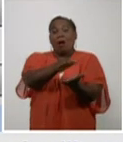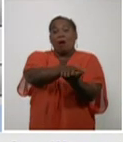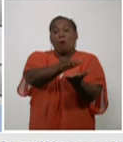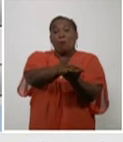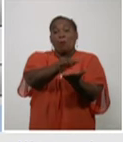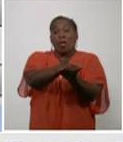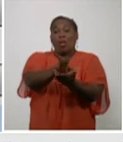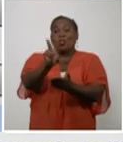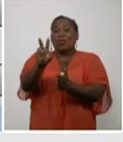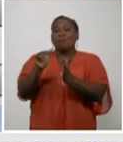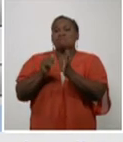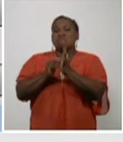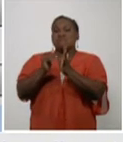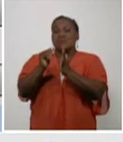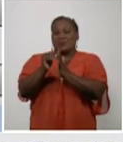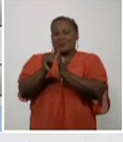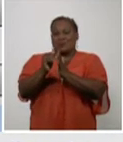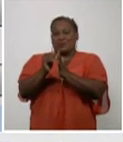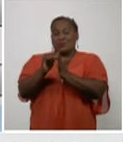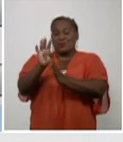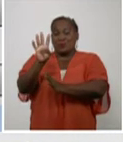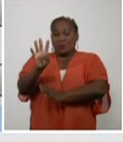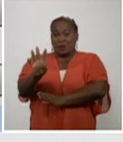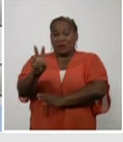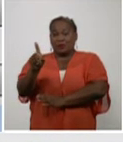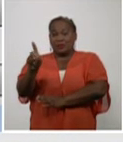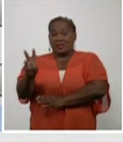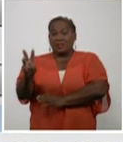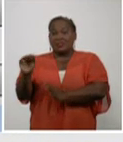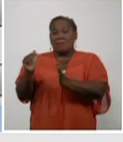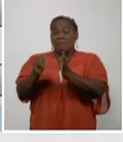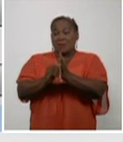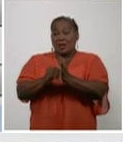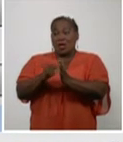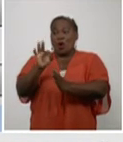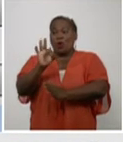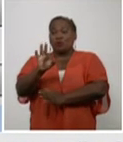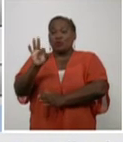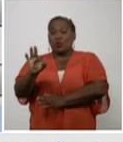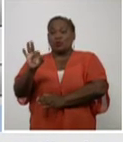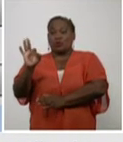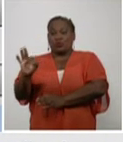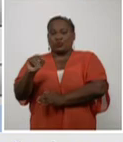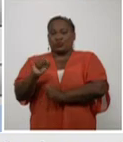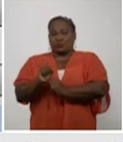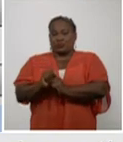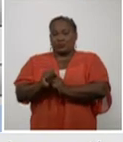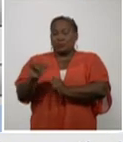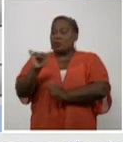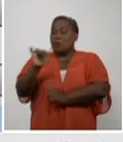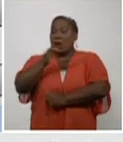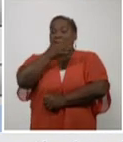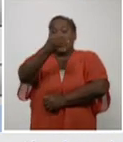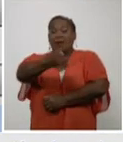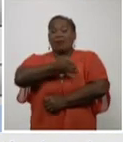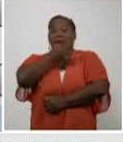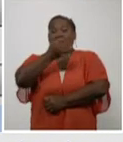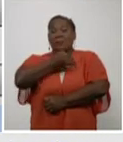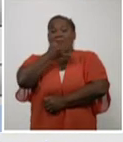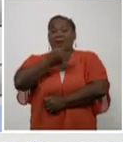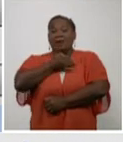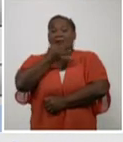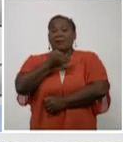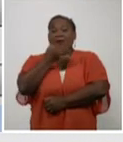.413.888. Como decía, con una